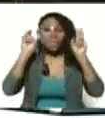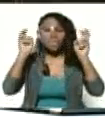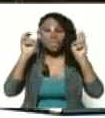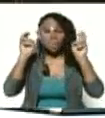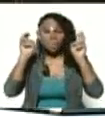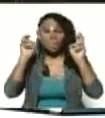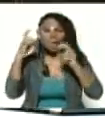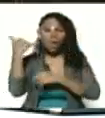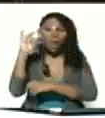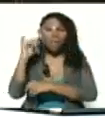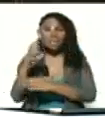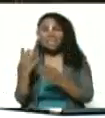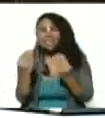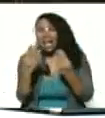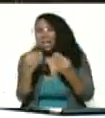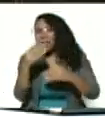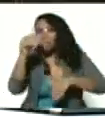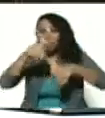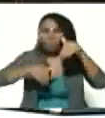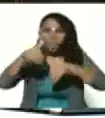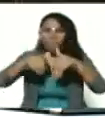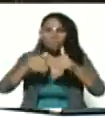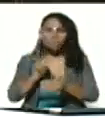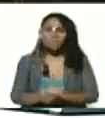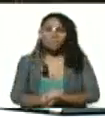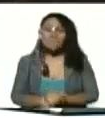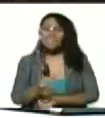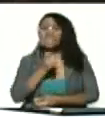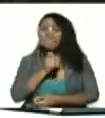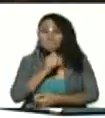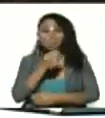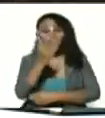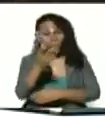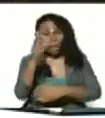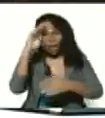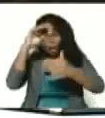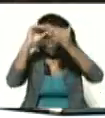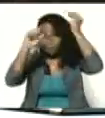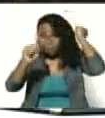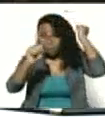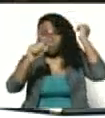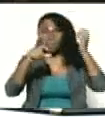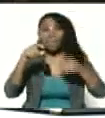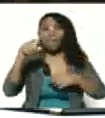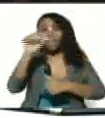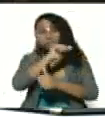una causa que tenga tantos votos. Es difícil. ¿Usted qué fue canciller, vicepresidenta?